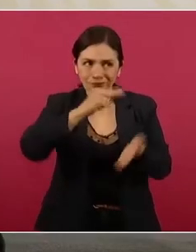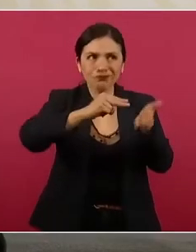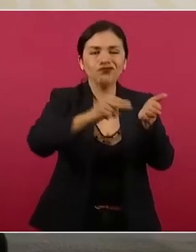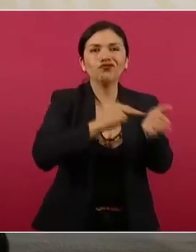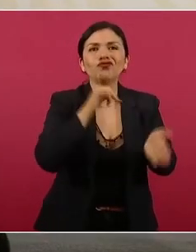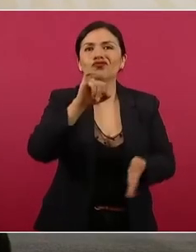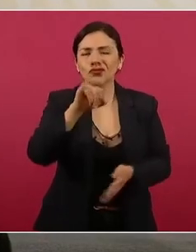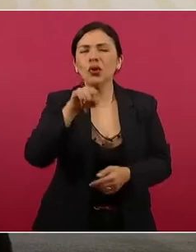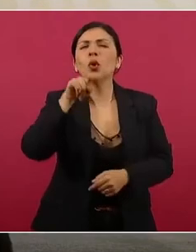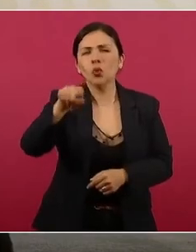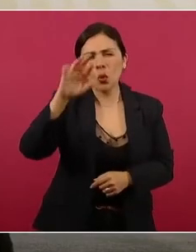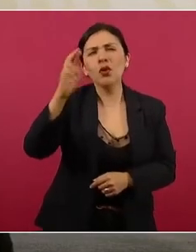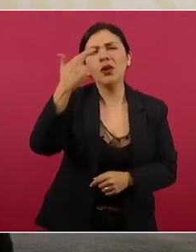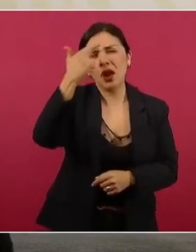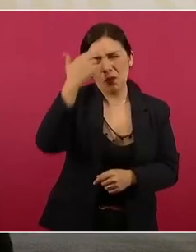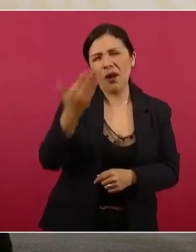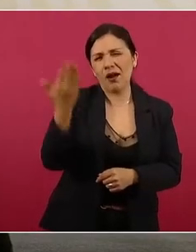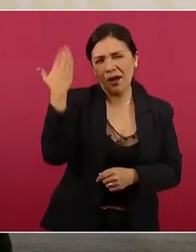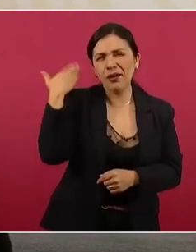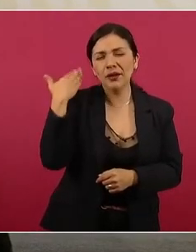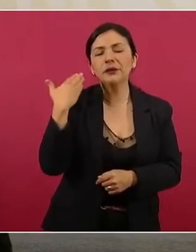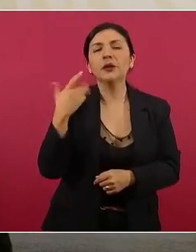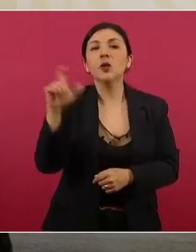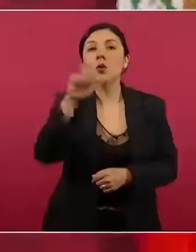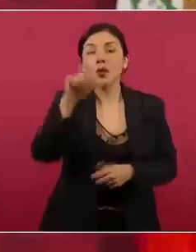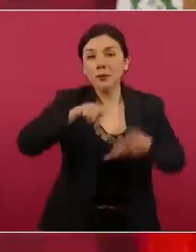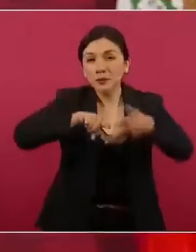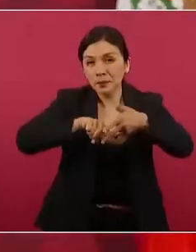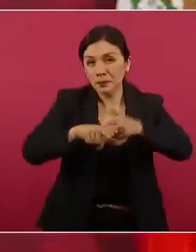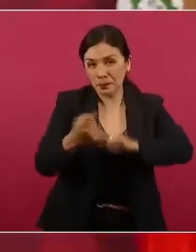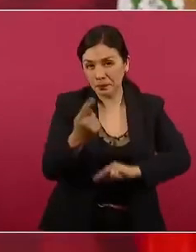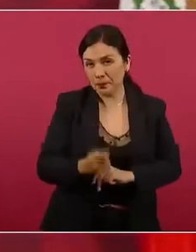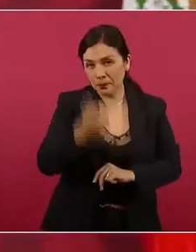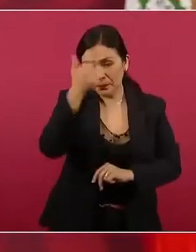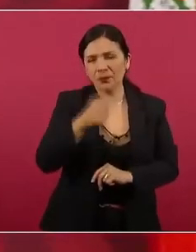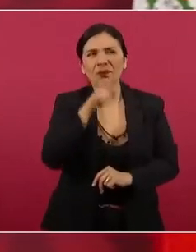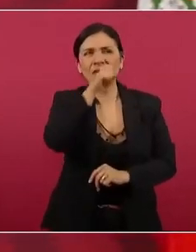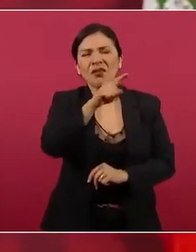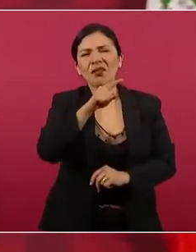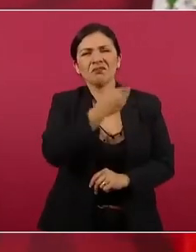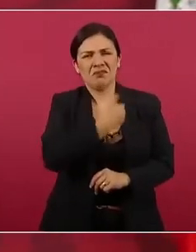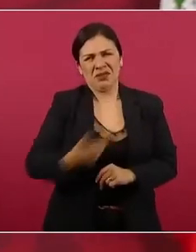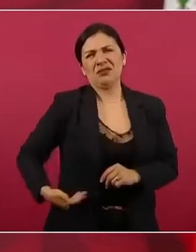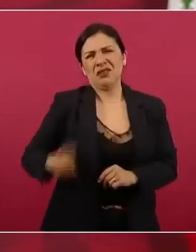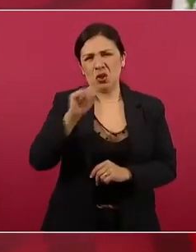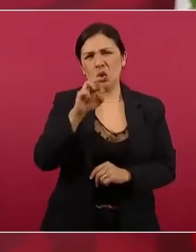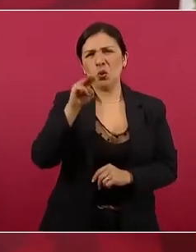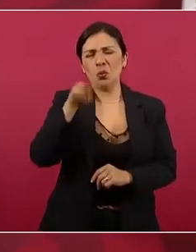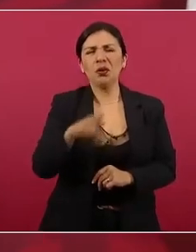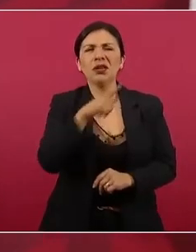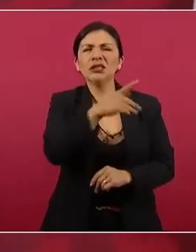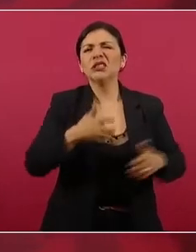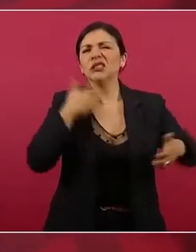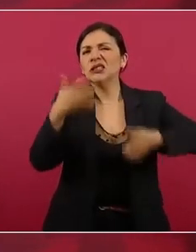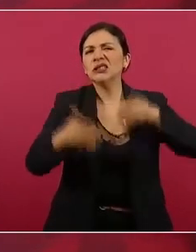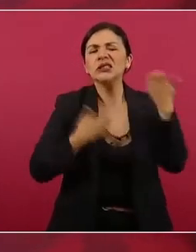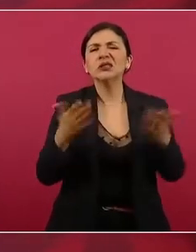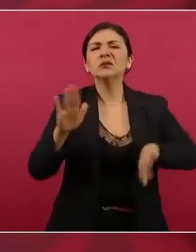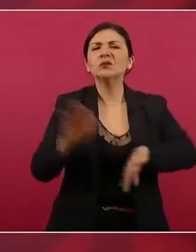si ustedes recuerdan, inicialmente él se quejaba del